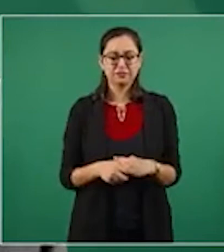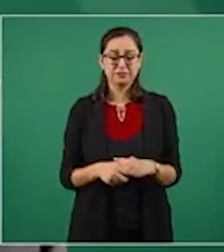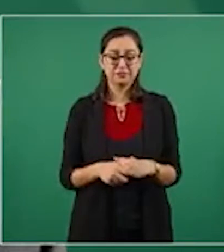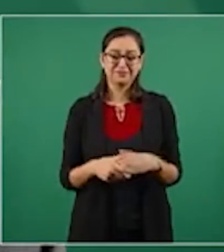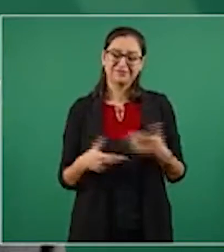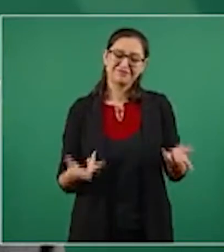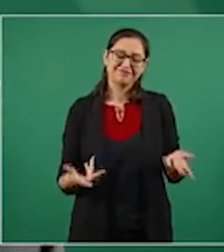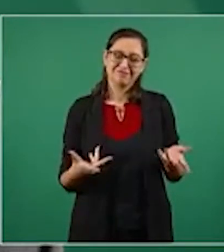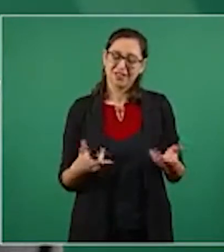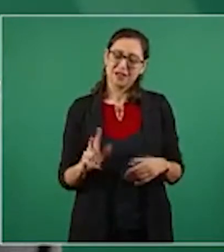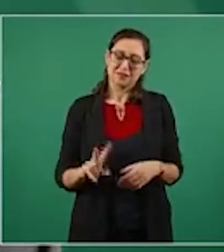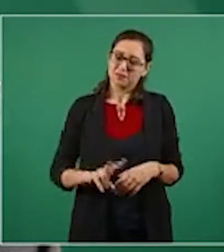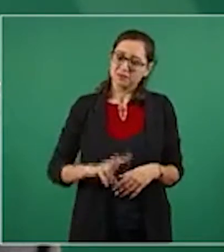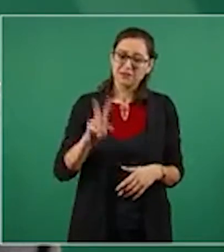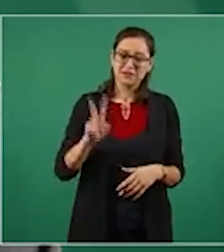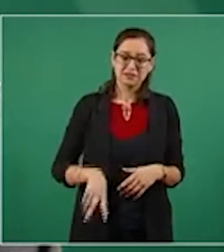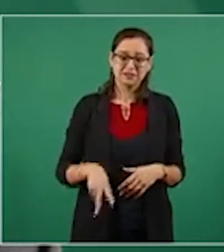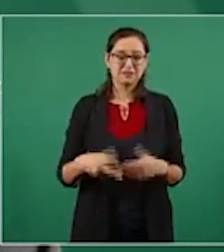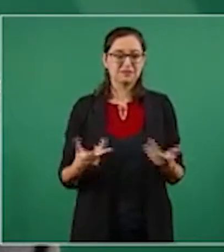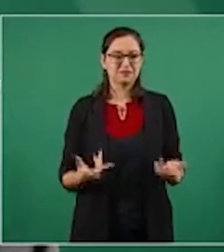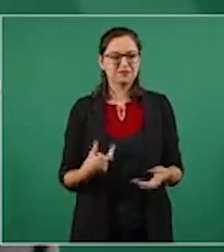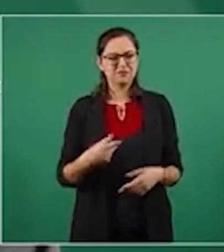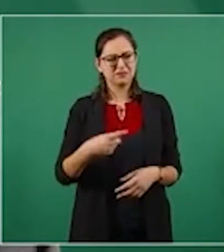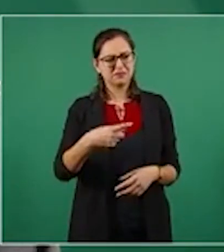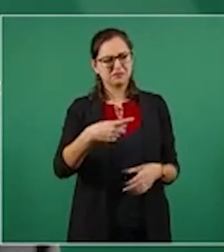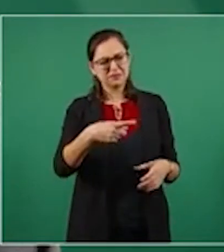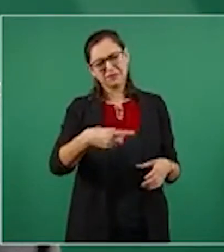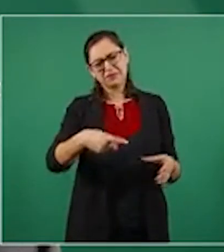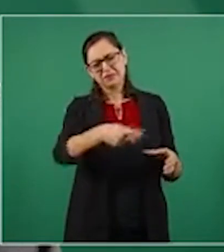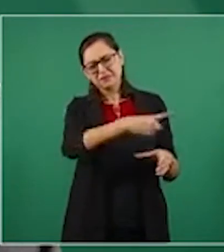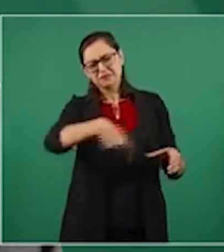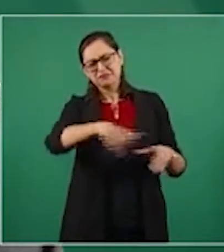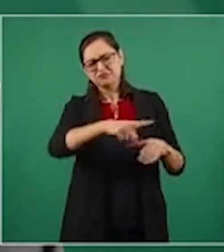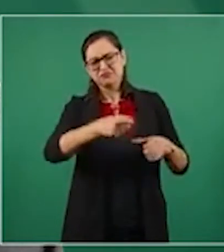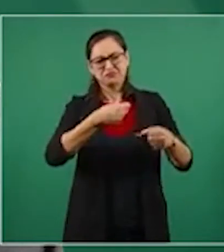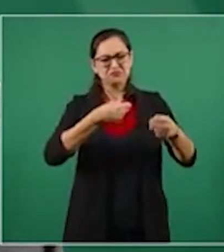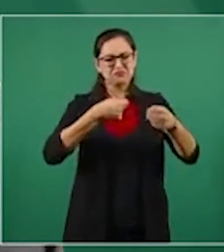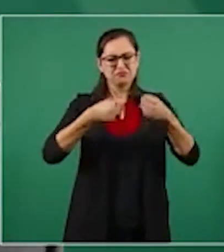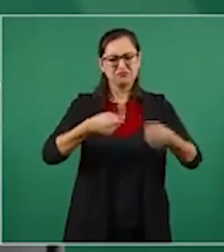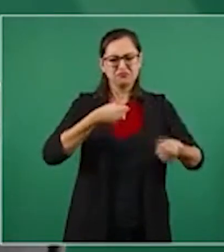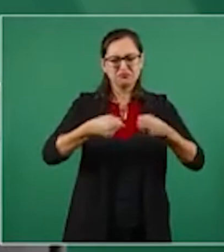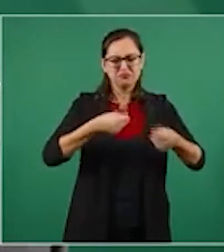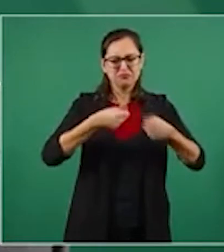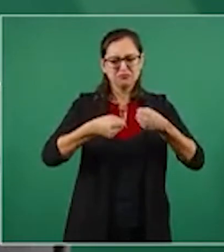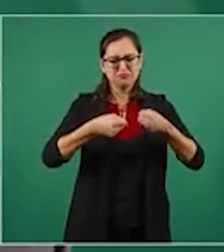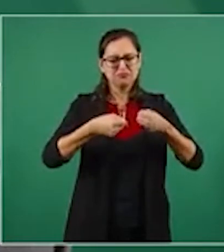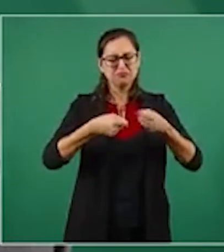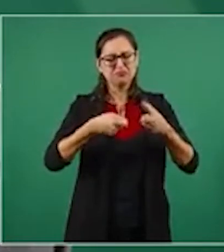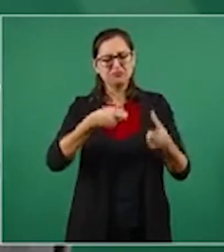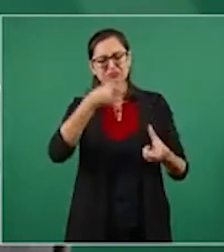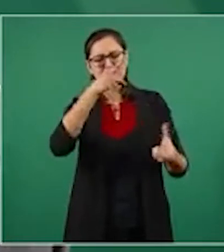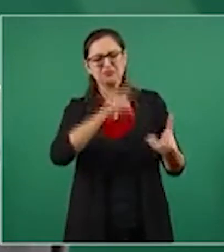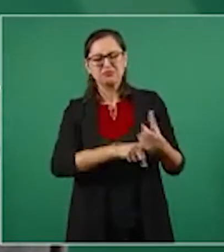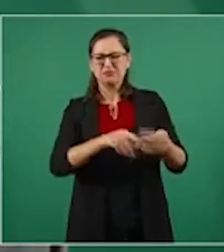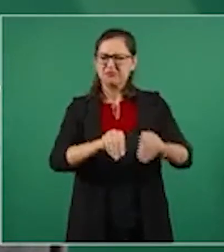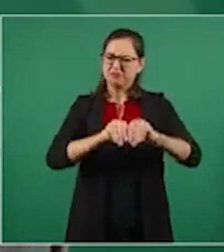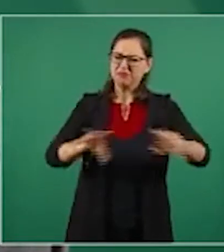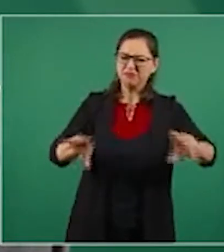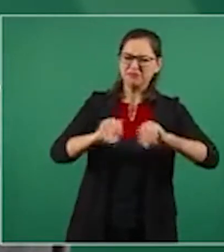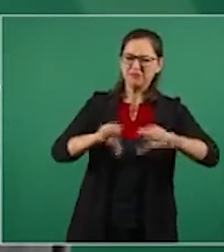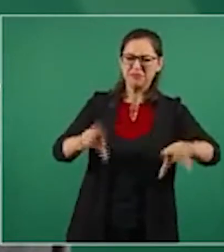mucho el bombardeo de mentiras en los medios de información,